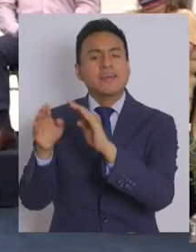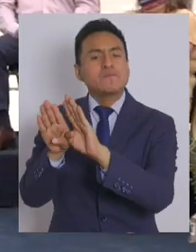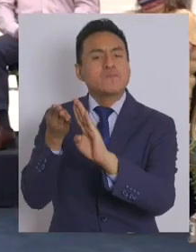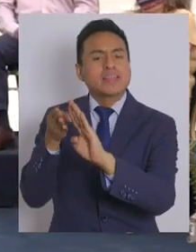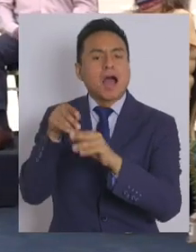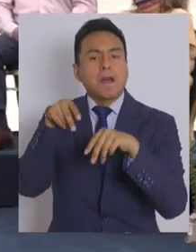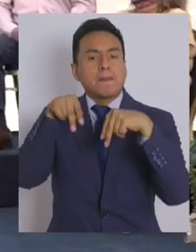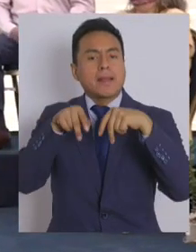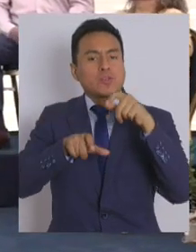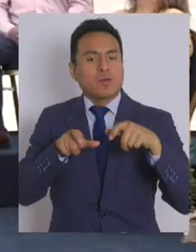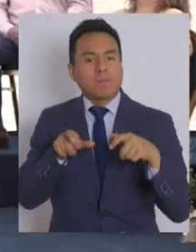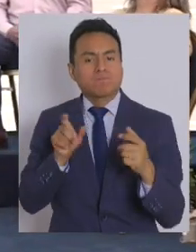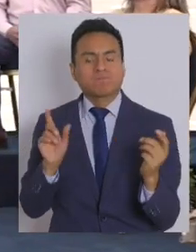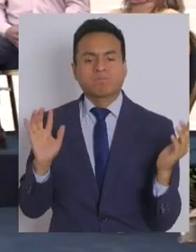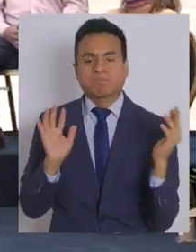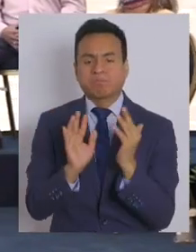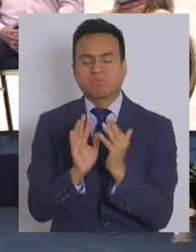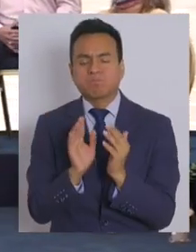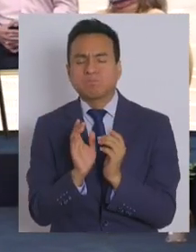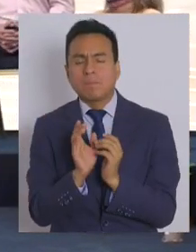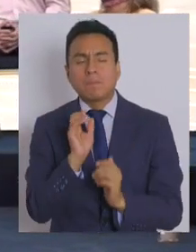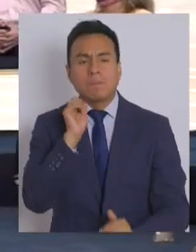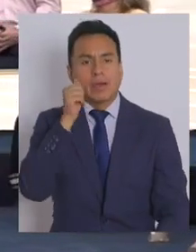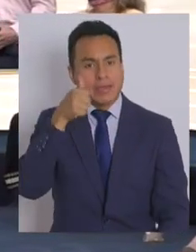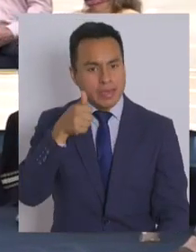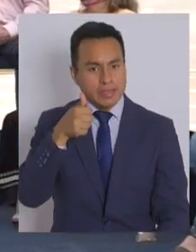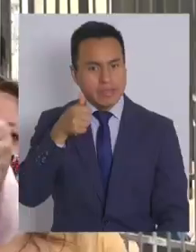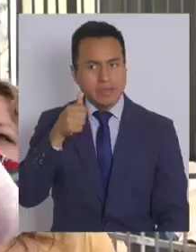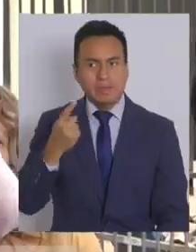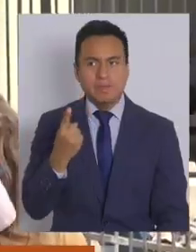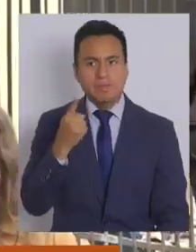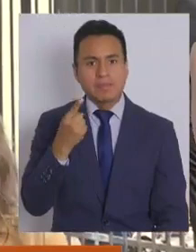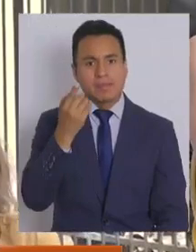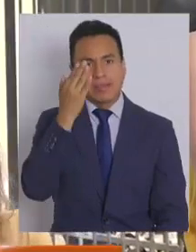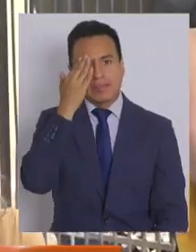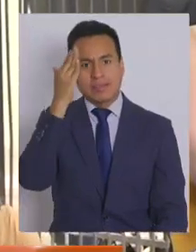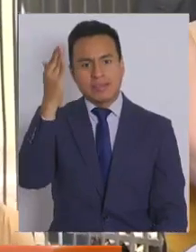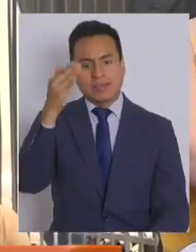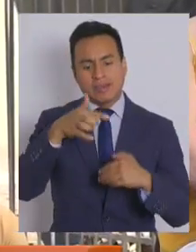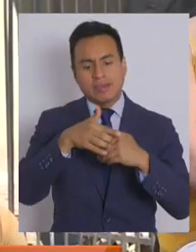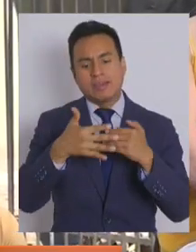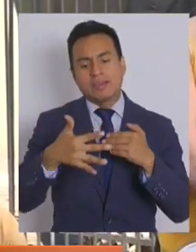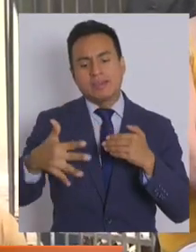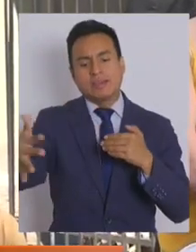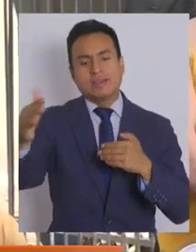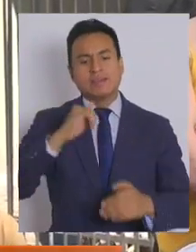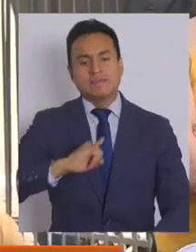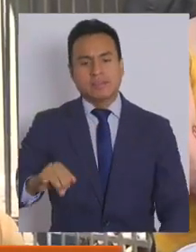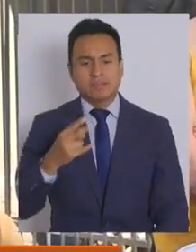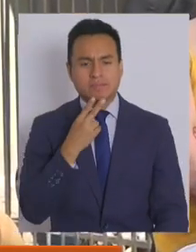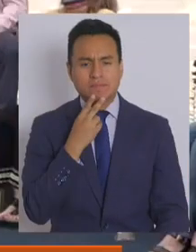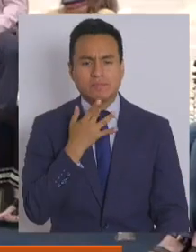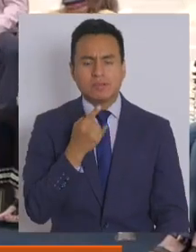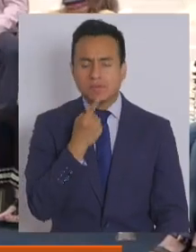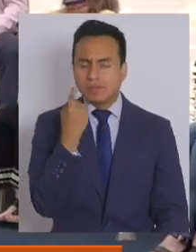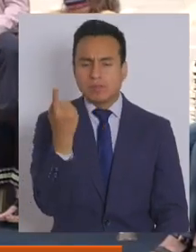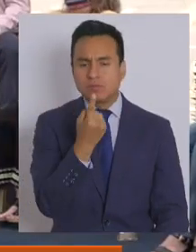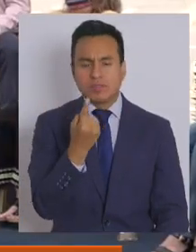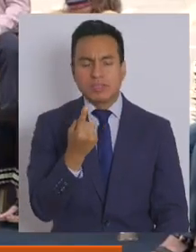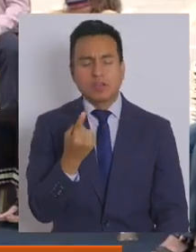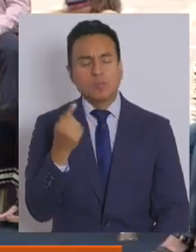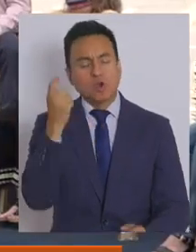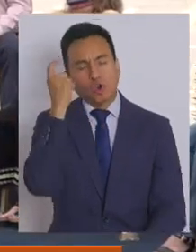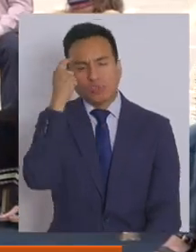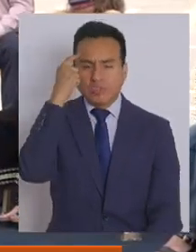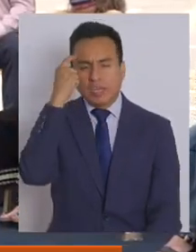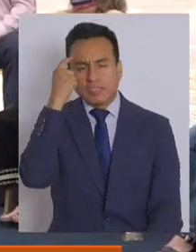y sepan que mañana va a ser el primer día del resto de sus vidas. Y se pregunten un pequeño examen